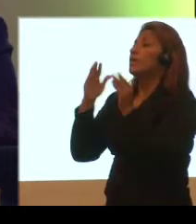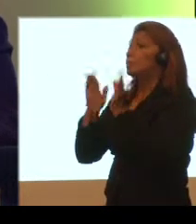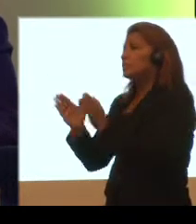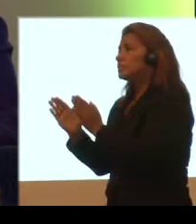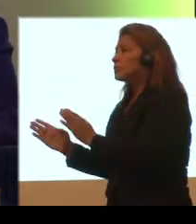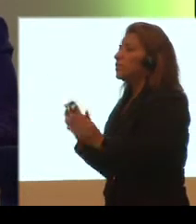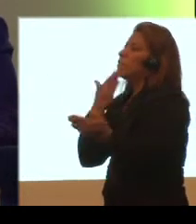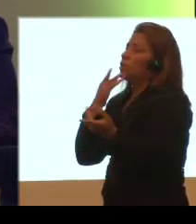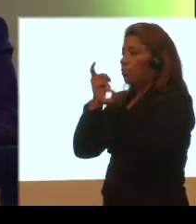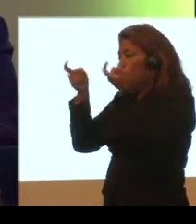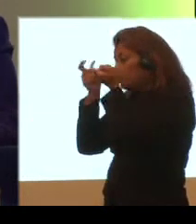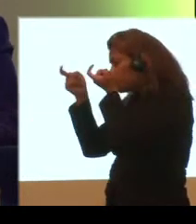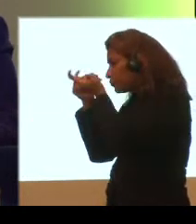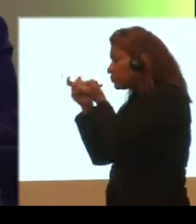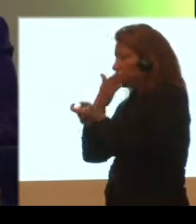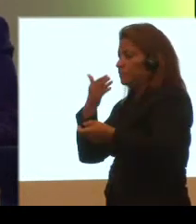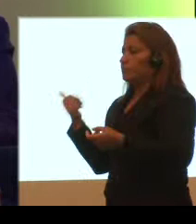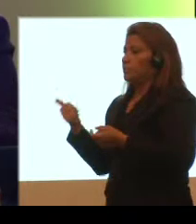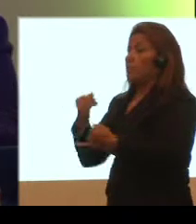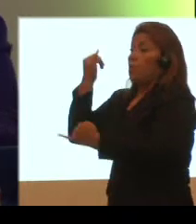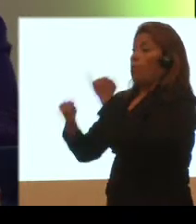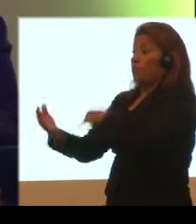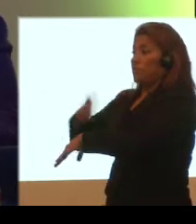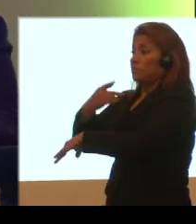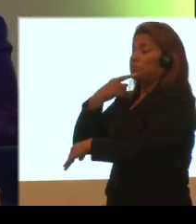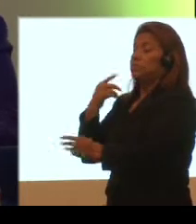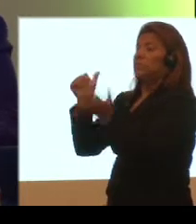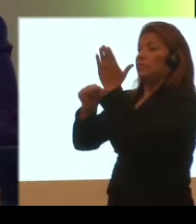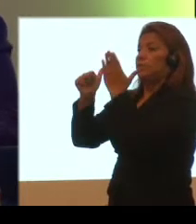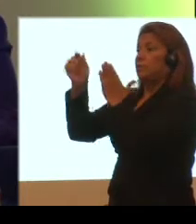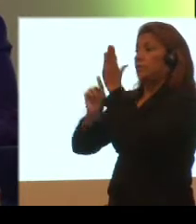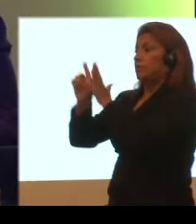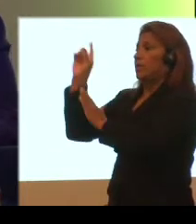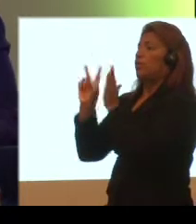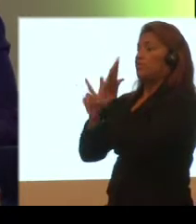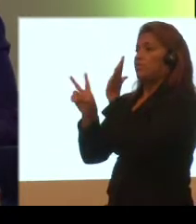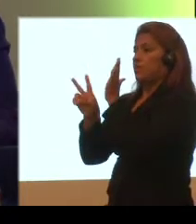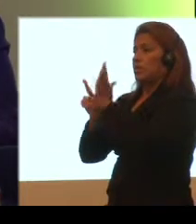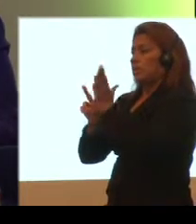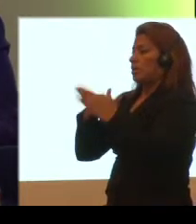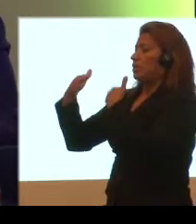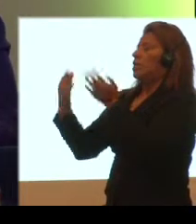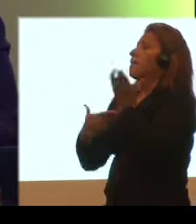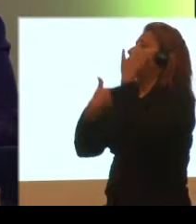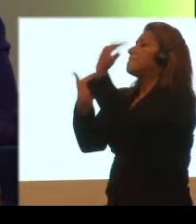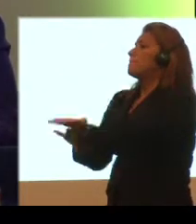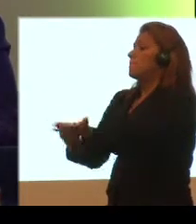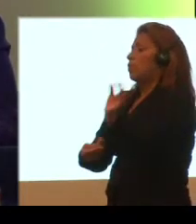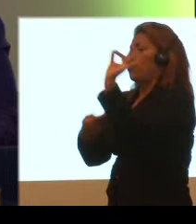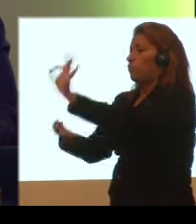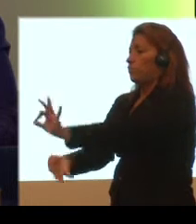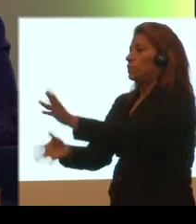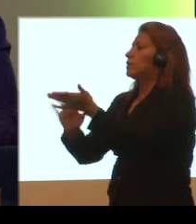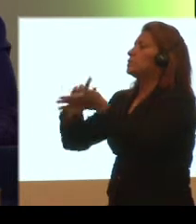promuevan la regulación y control. En los últimos meses, el Ministerio de Desarrollo Urbano y Vivienda presentó un proyecto de ley de